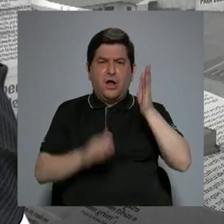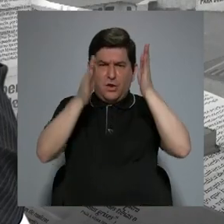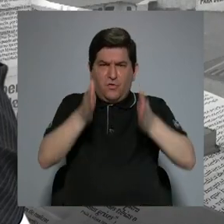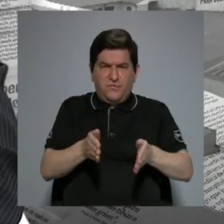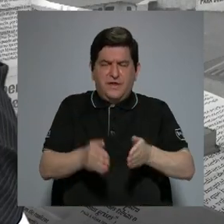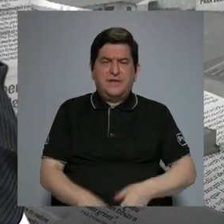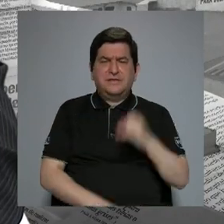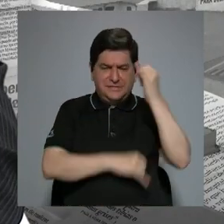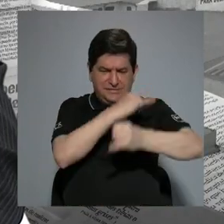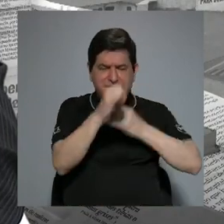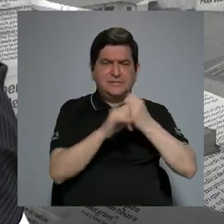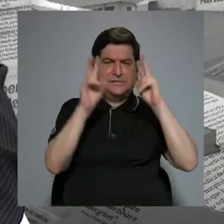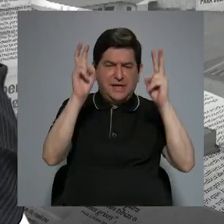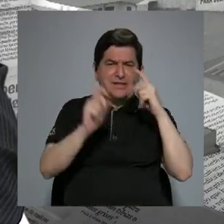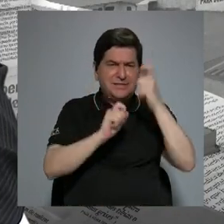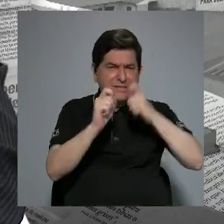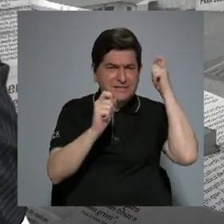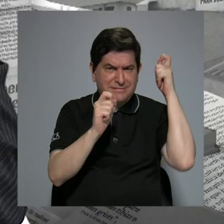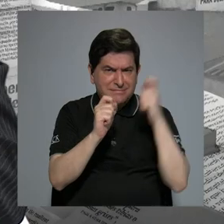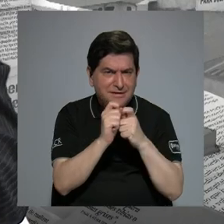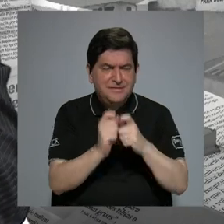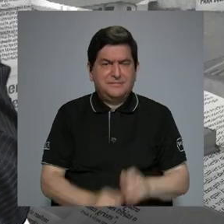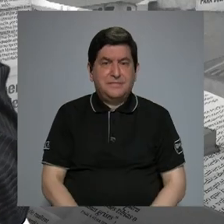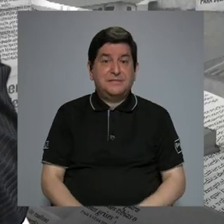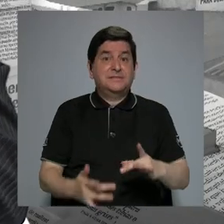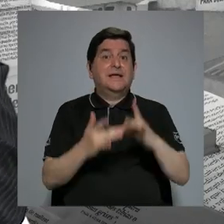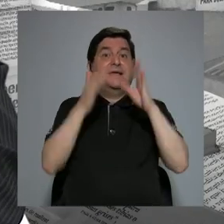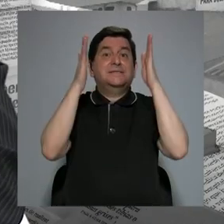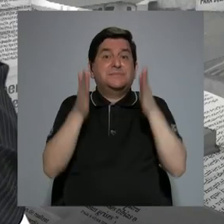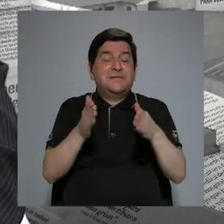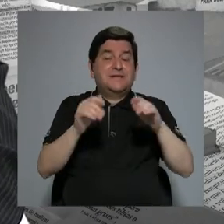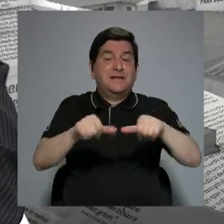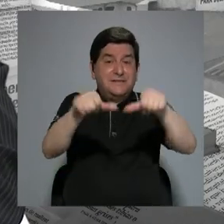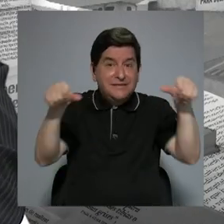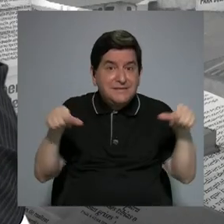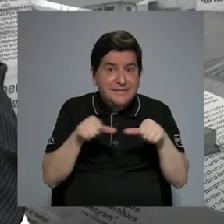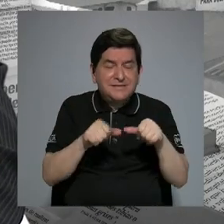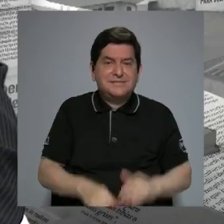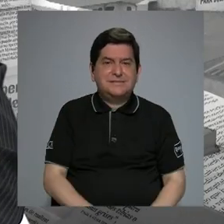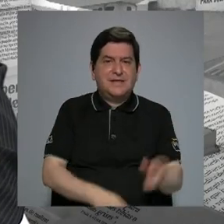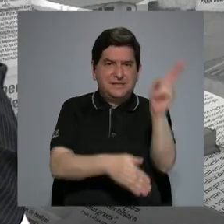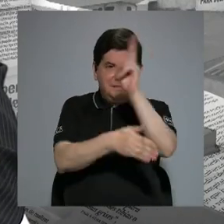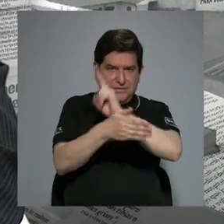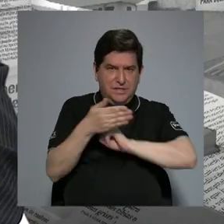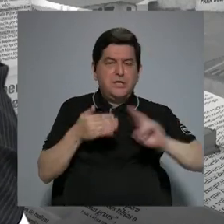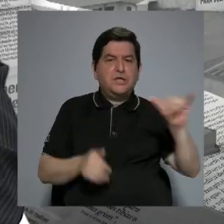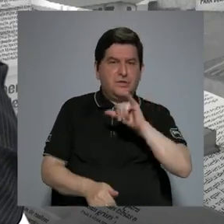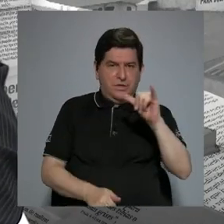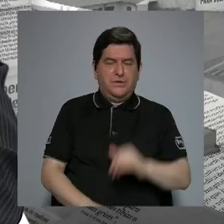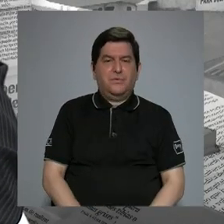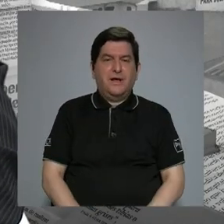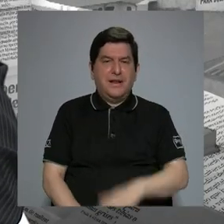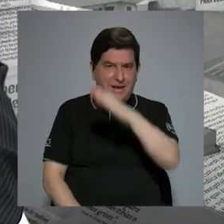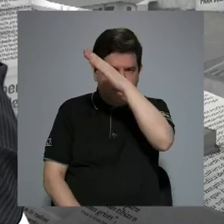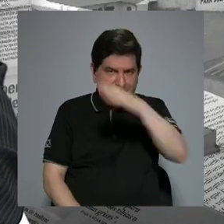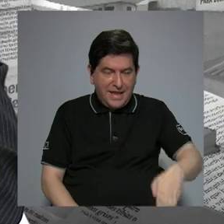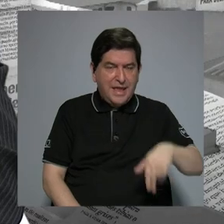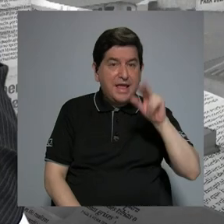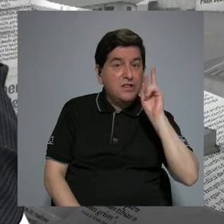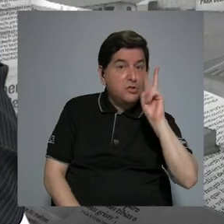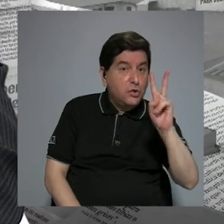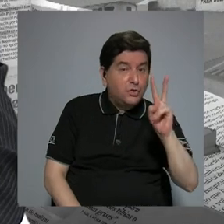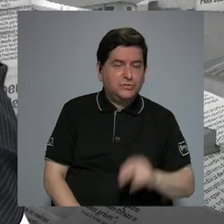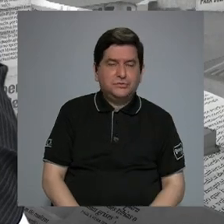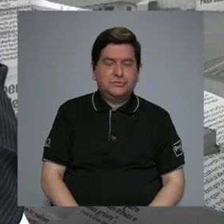internacionales en temas muy específicos que son expertos en esa área y de la universidad también. Hay un eje que es el número dos